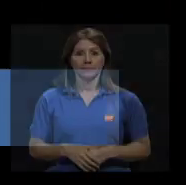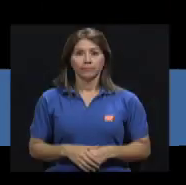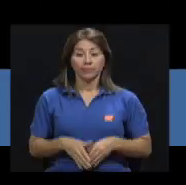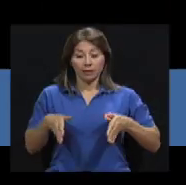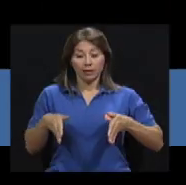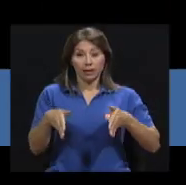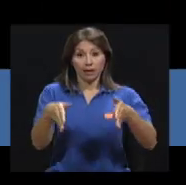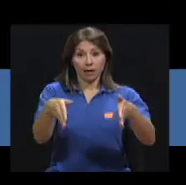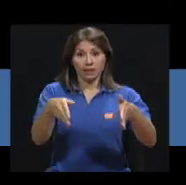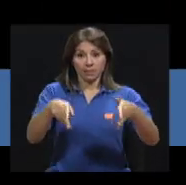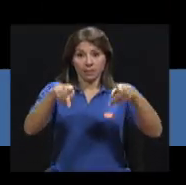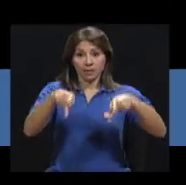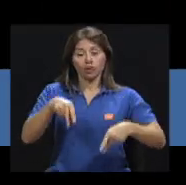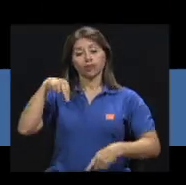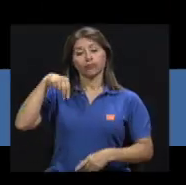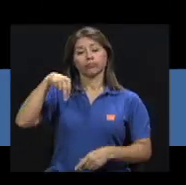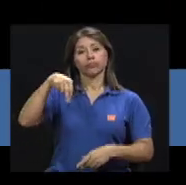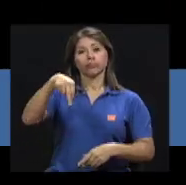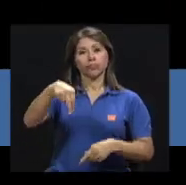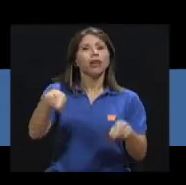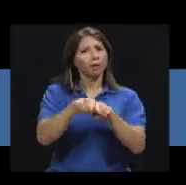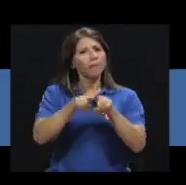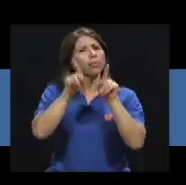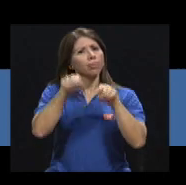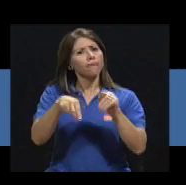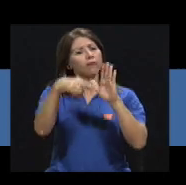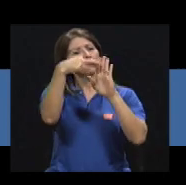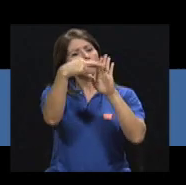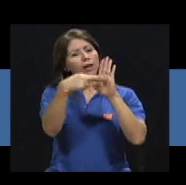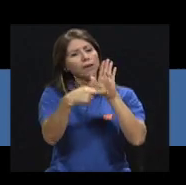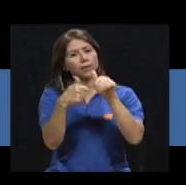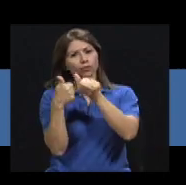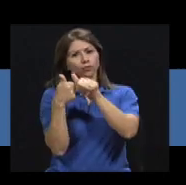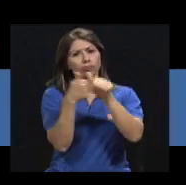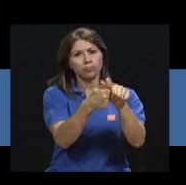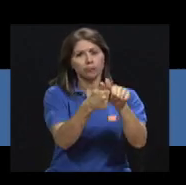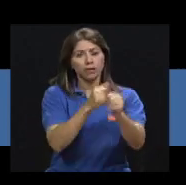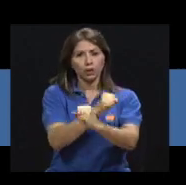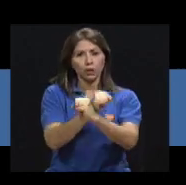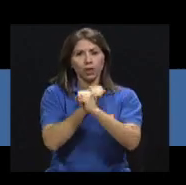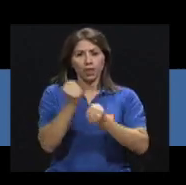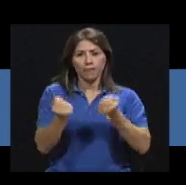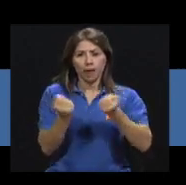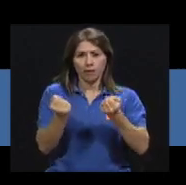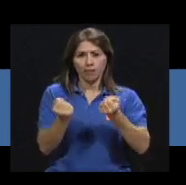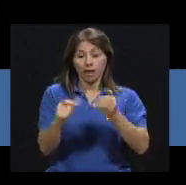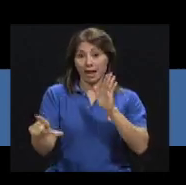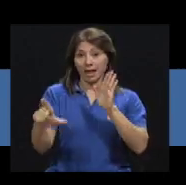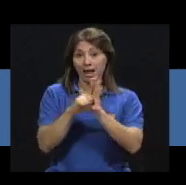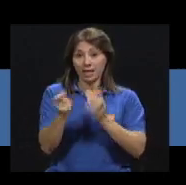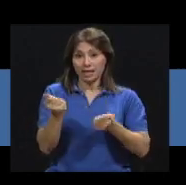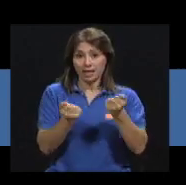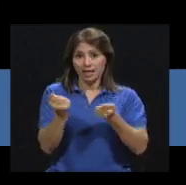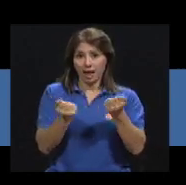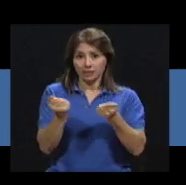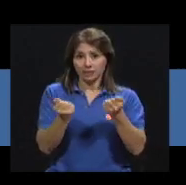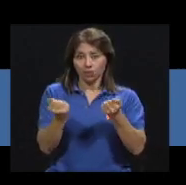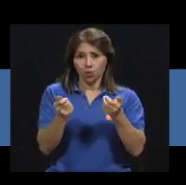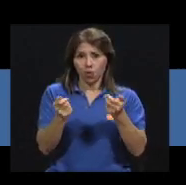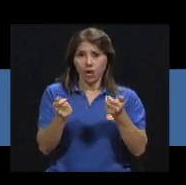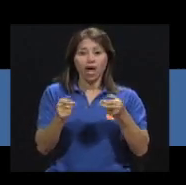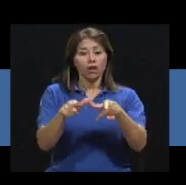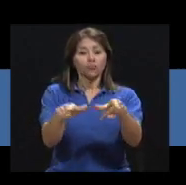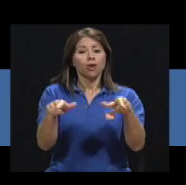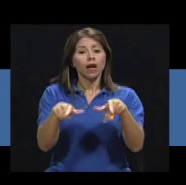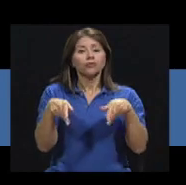Los peatones también deben seguir las leyes y reglamentos que regulan la seguridad vial. La Ley de Tránsito por Vías Públicas